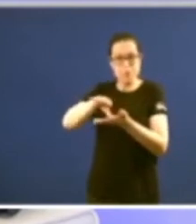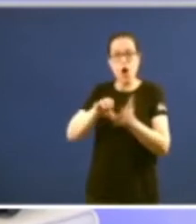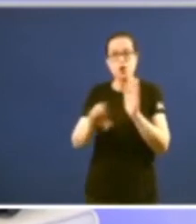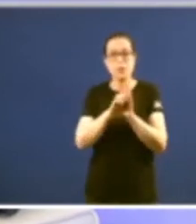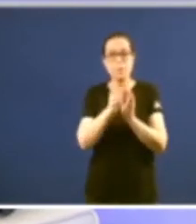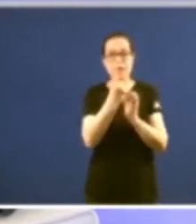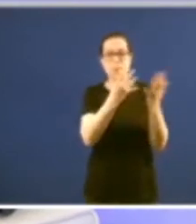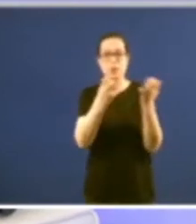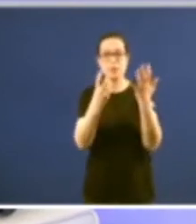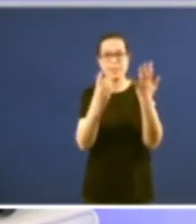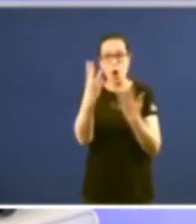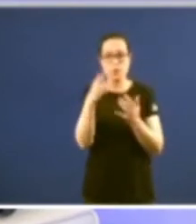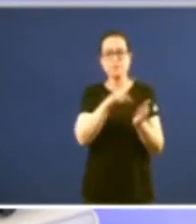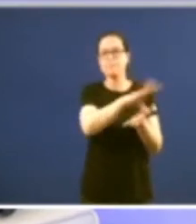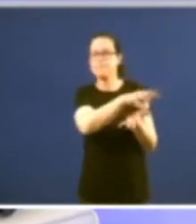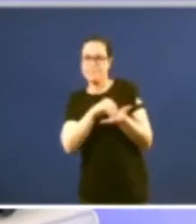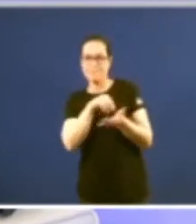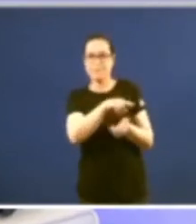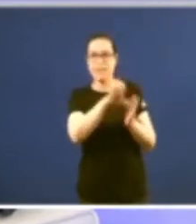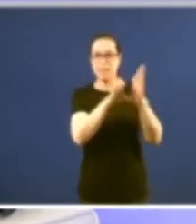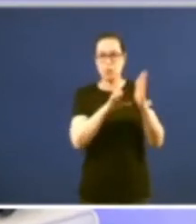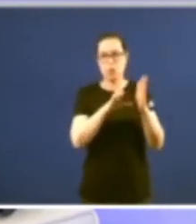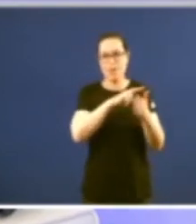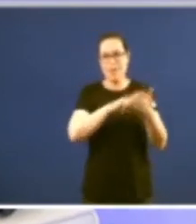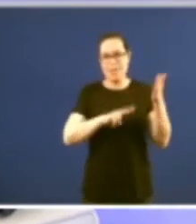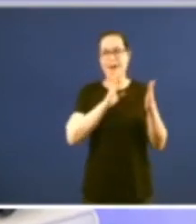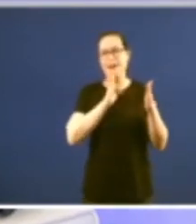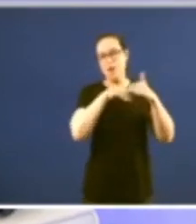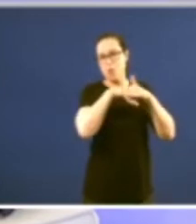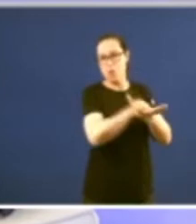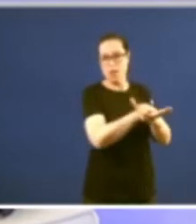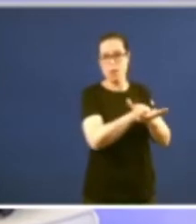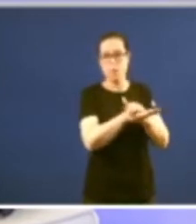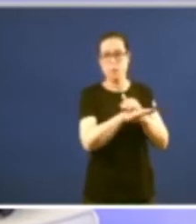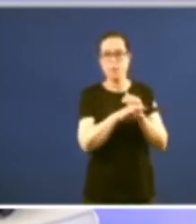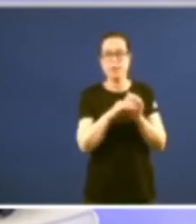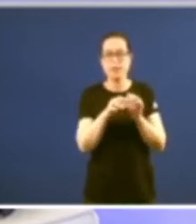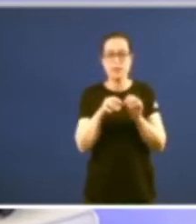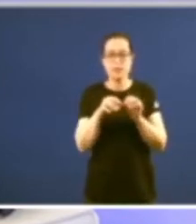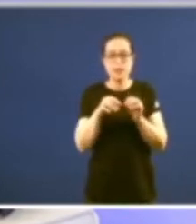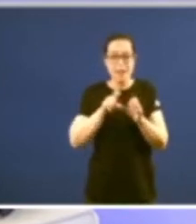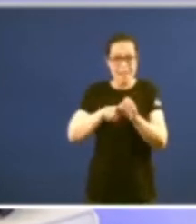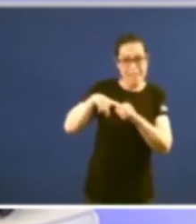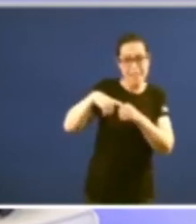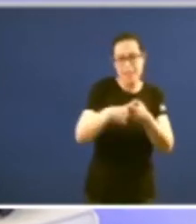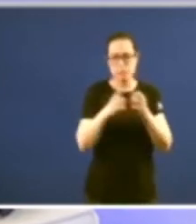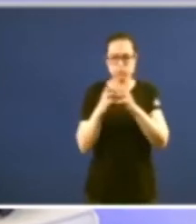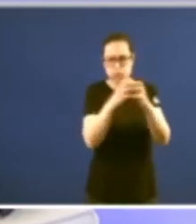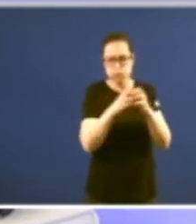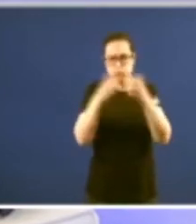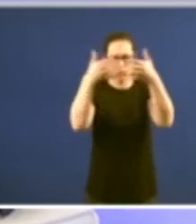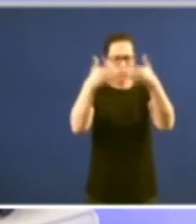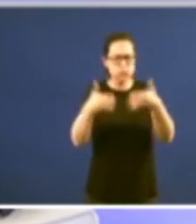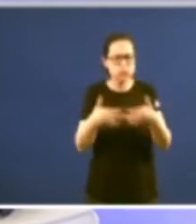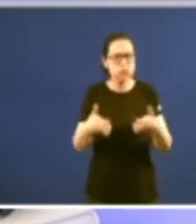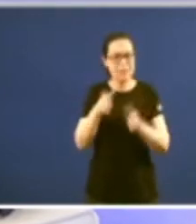o modelo e isto hai que tenlo en conta o modelo dos constituintes o modelo inicial dos constituintes non era que houbera en España